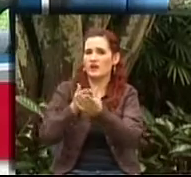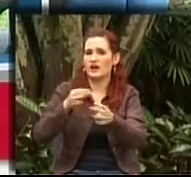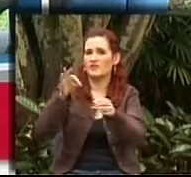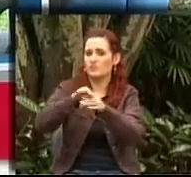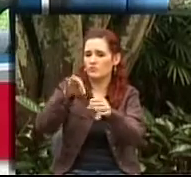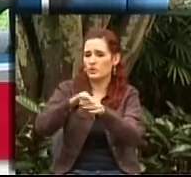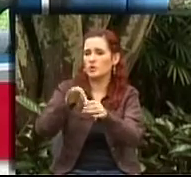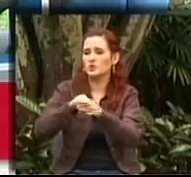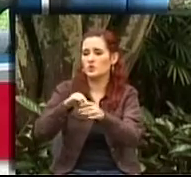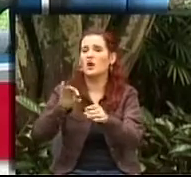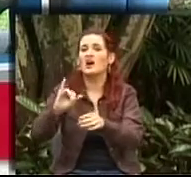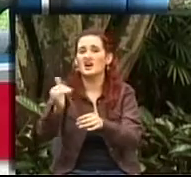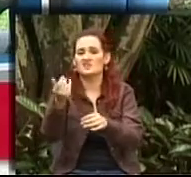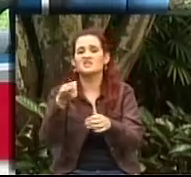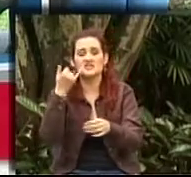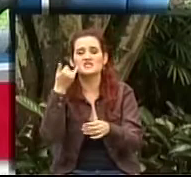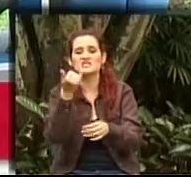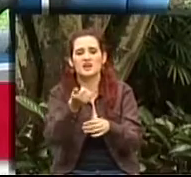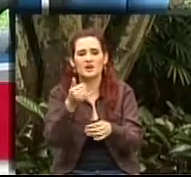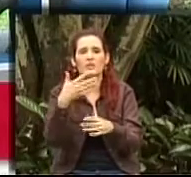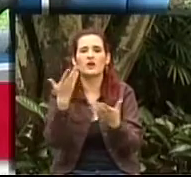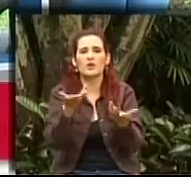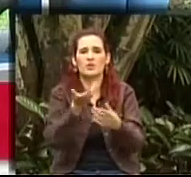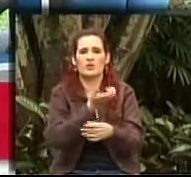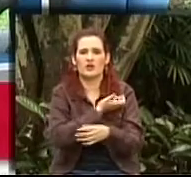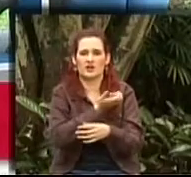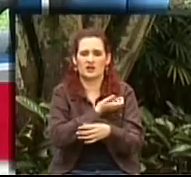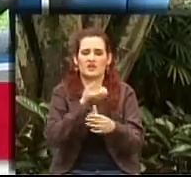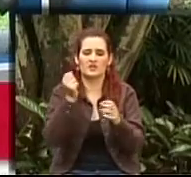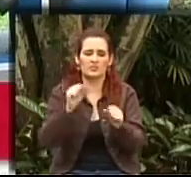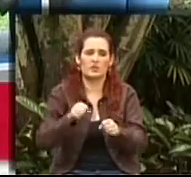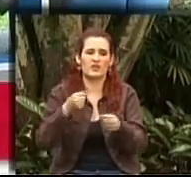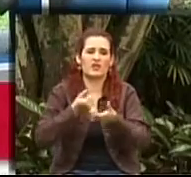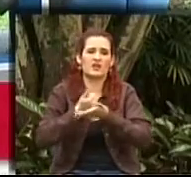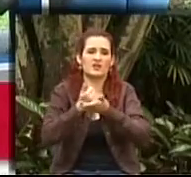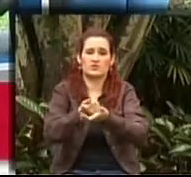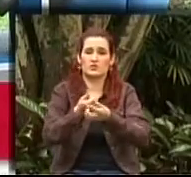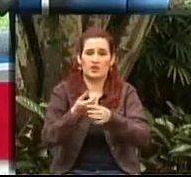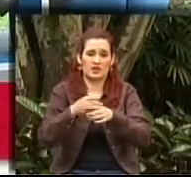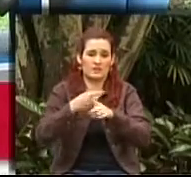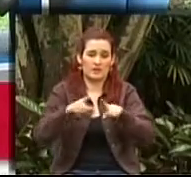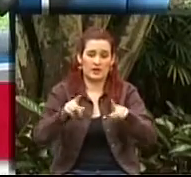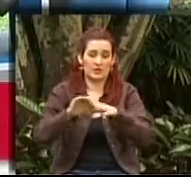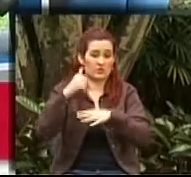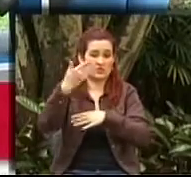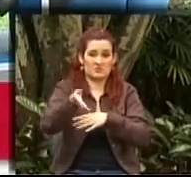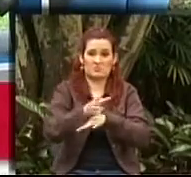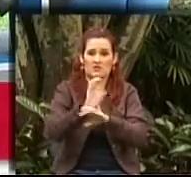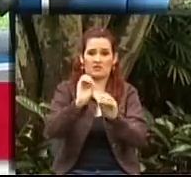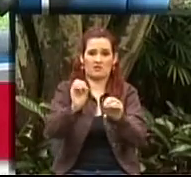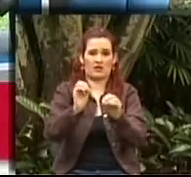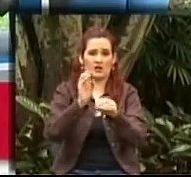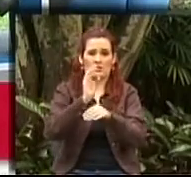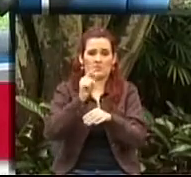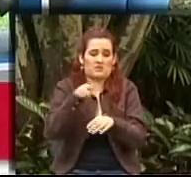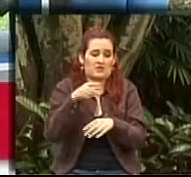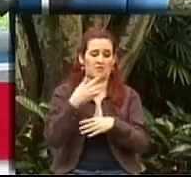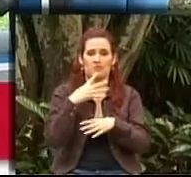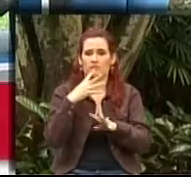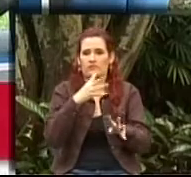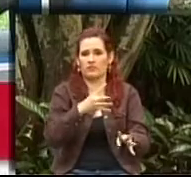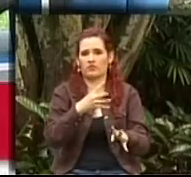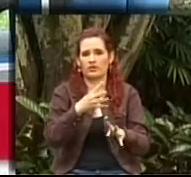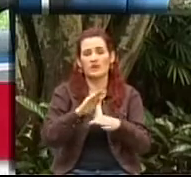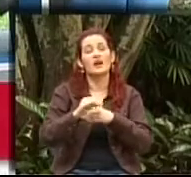para la alcaldía, ¿cierto? De resto no lo tiene en cuenta para nada. Aquí, en